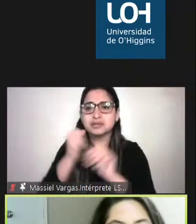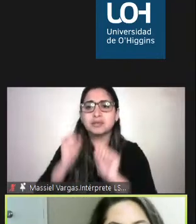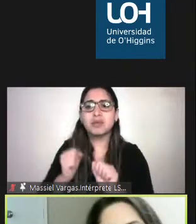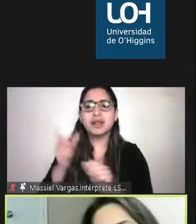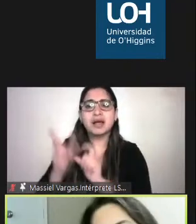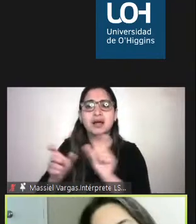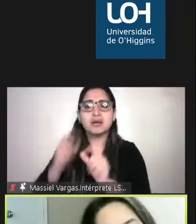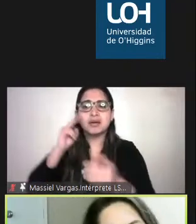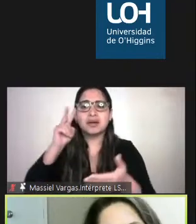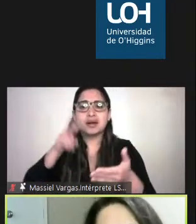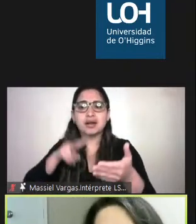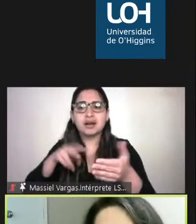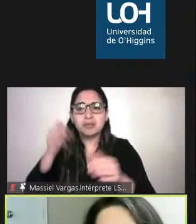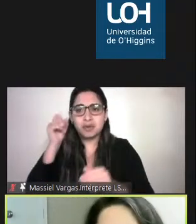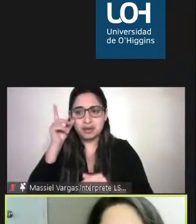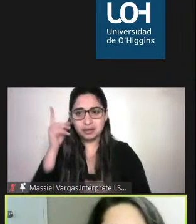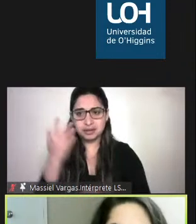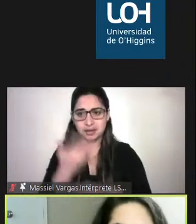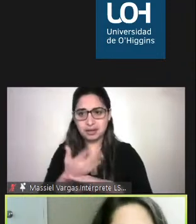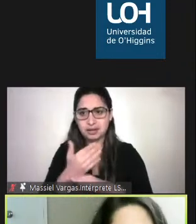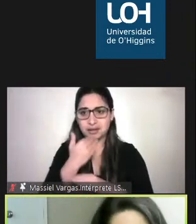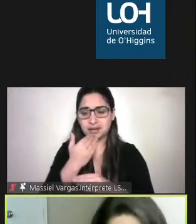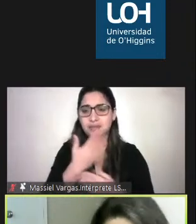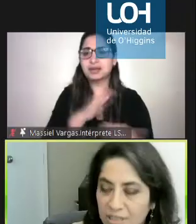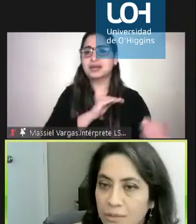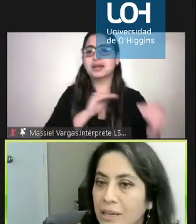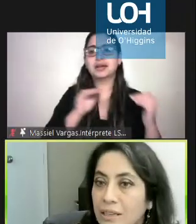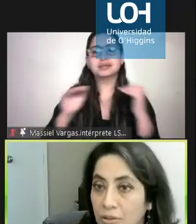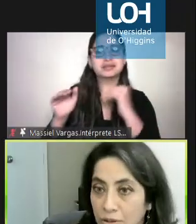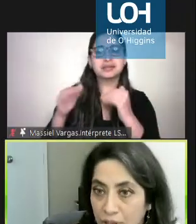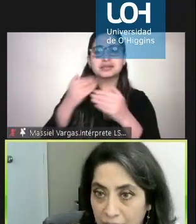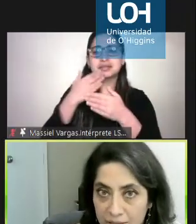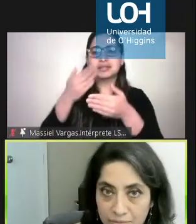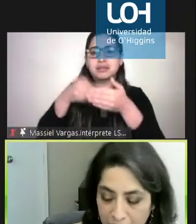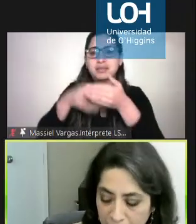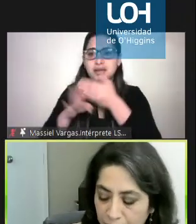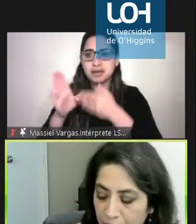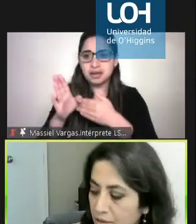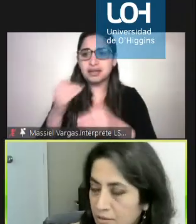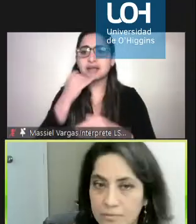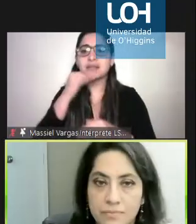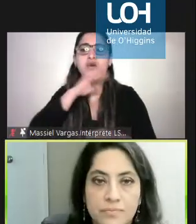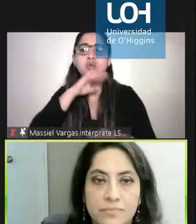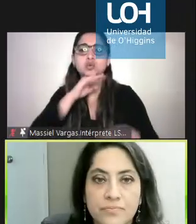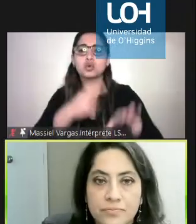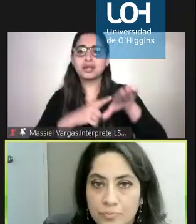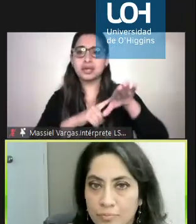También la asistencia y apoyo a las personas es parte de la accesibilidad. Los sistemas y tecnologías. ¿Ya?